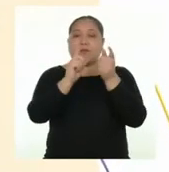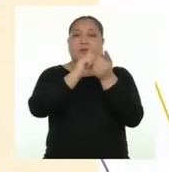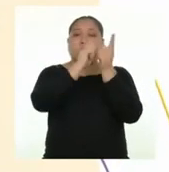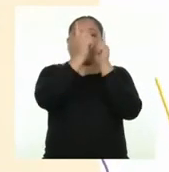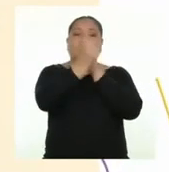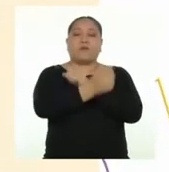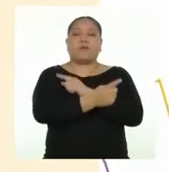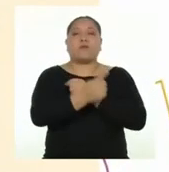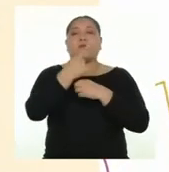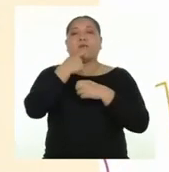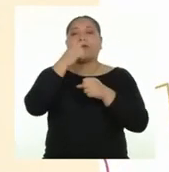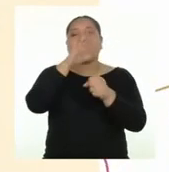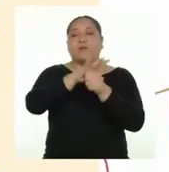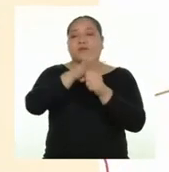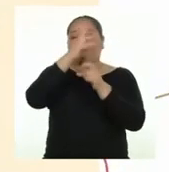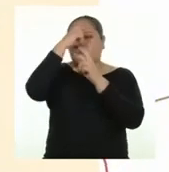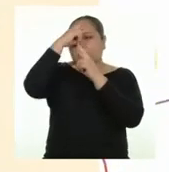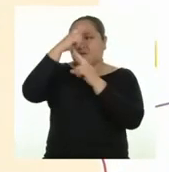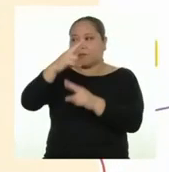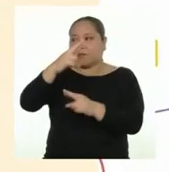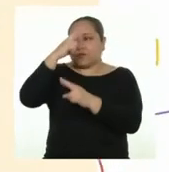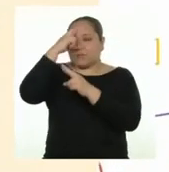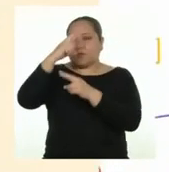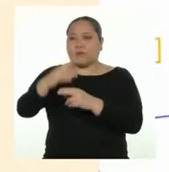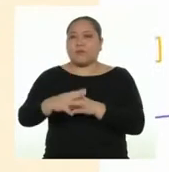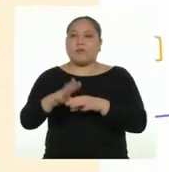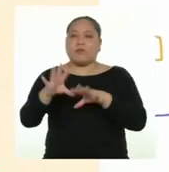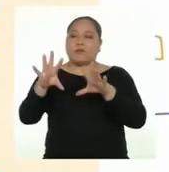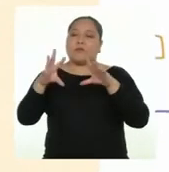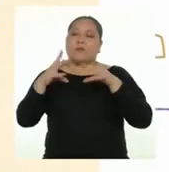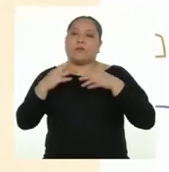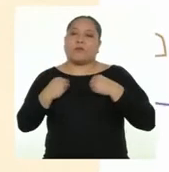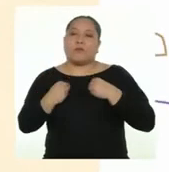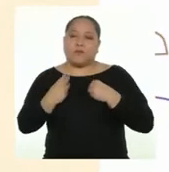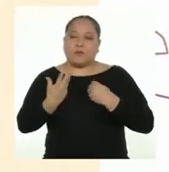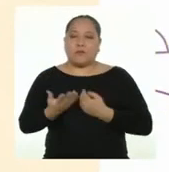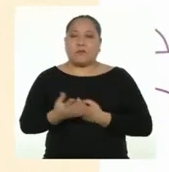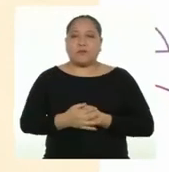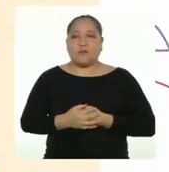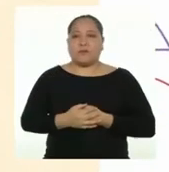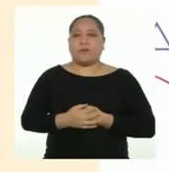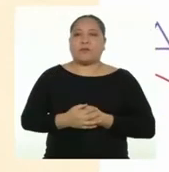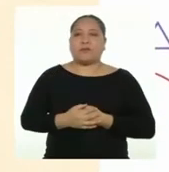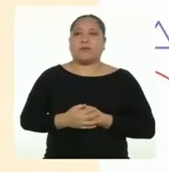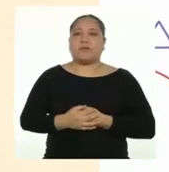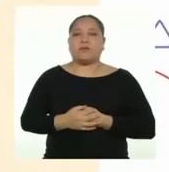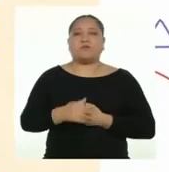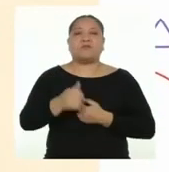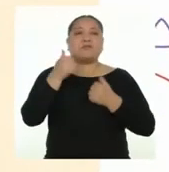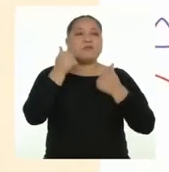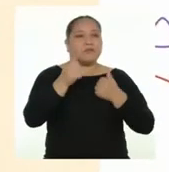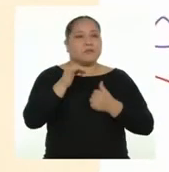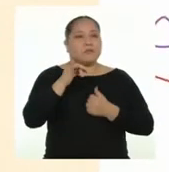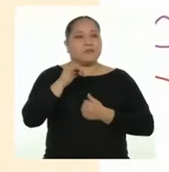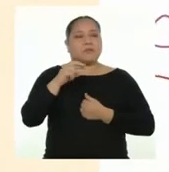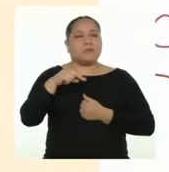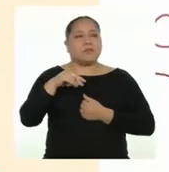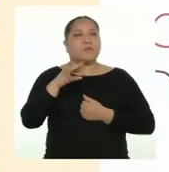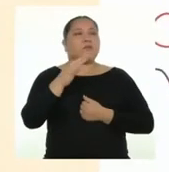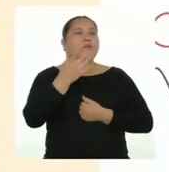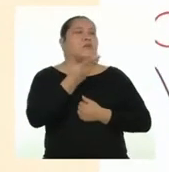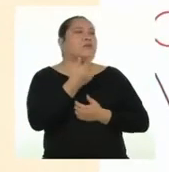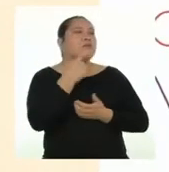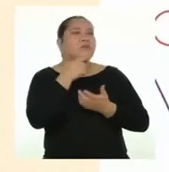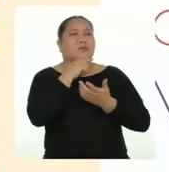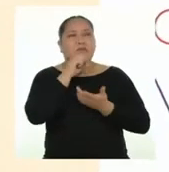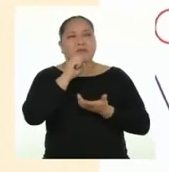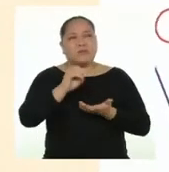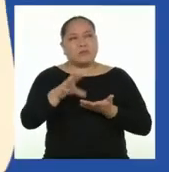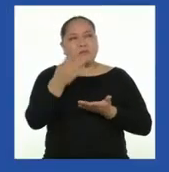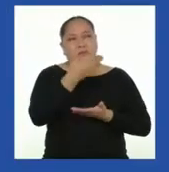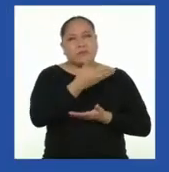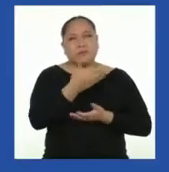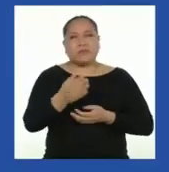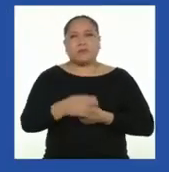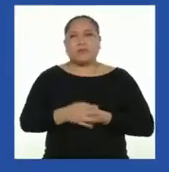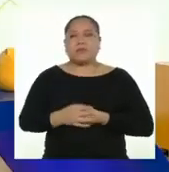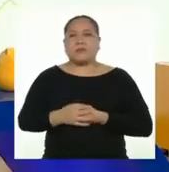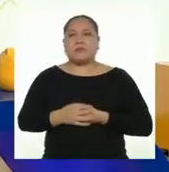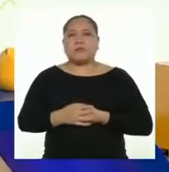mediante el compromiso, el respeto y la tolerancia. Bien, Llanera, ¿de qué trata este párrafo?